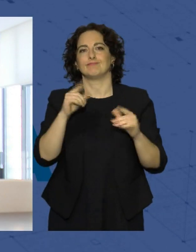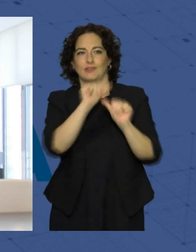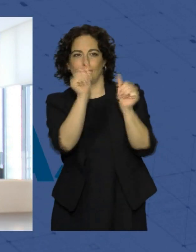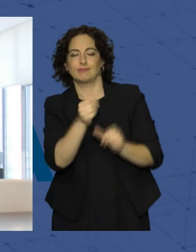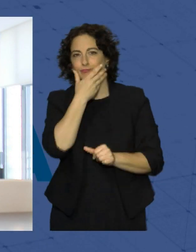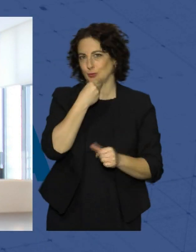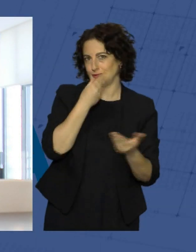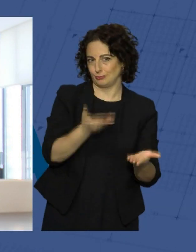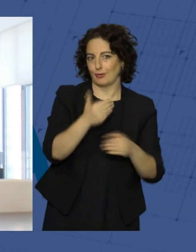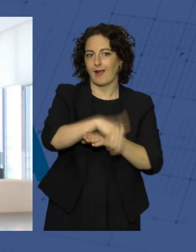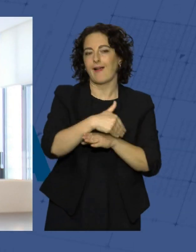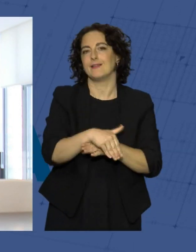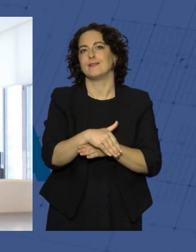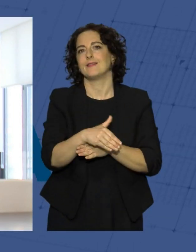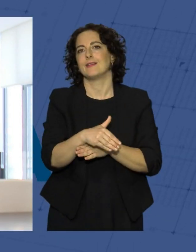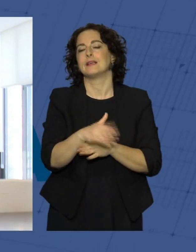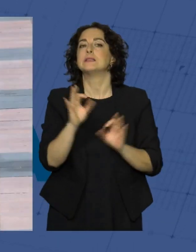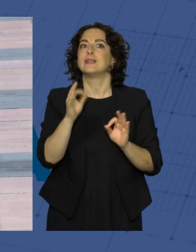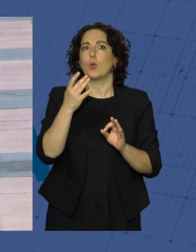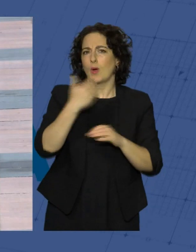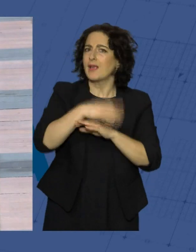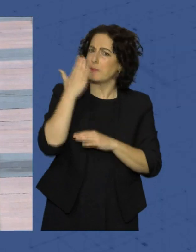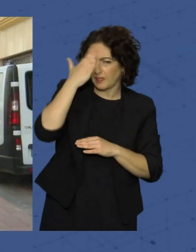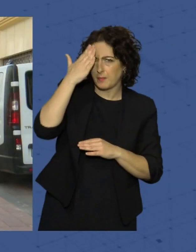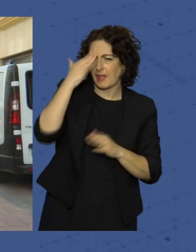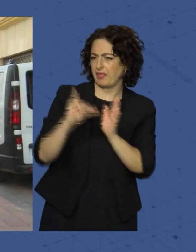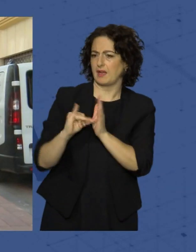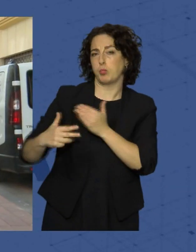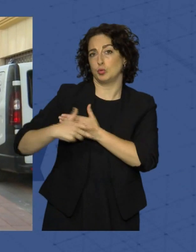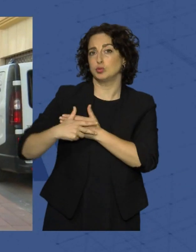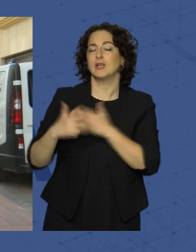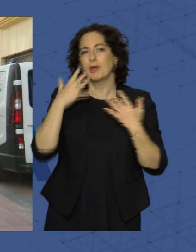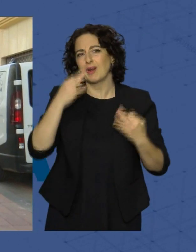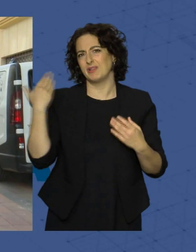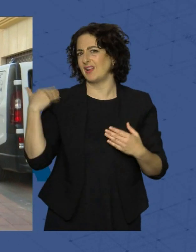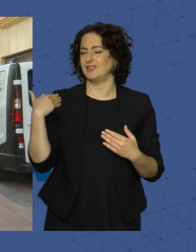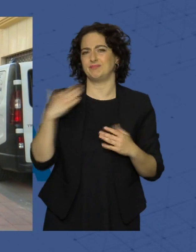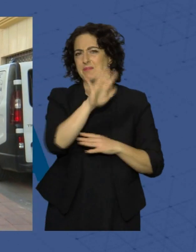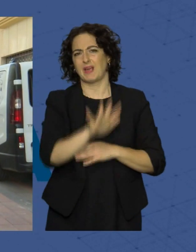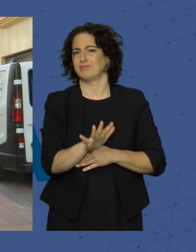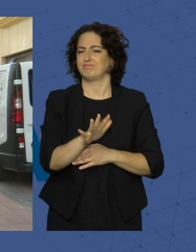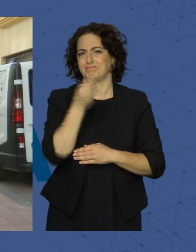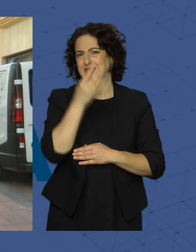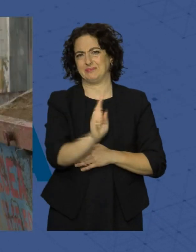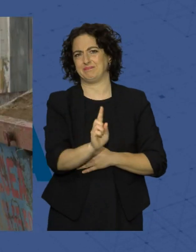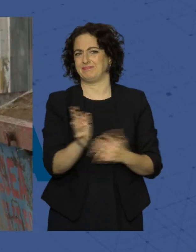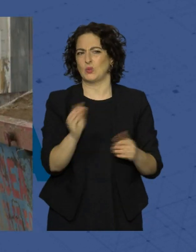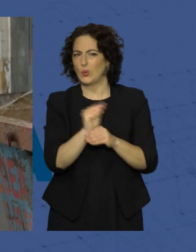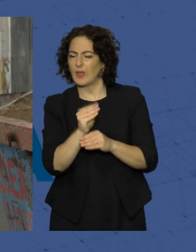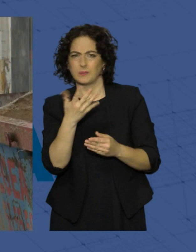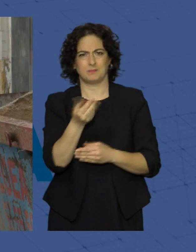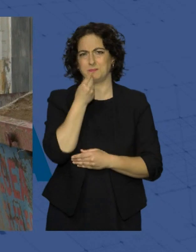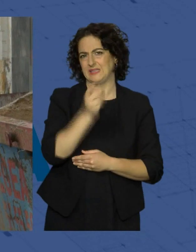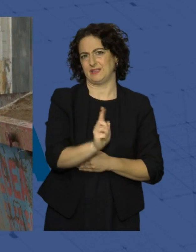de una calle que quizás, aun siendo principal, muy cerca de Puerta de Purchena, ofrecía una imagen no tan cuidada como